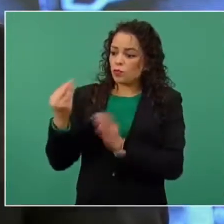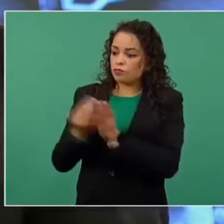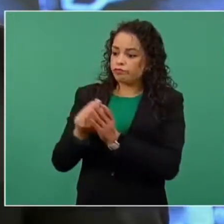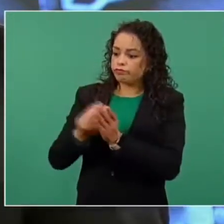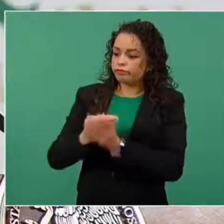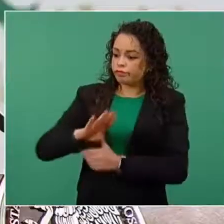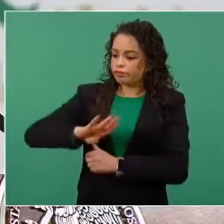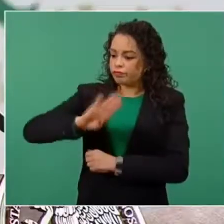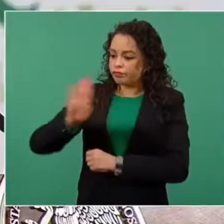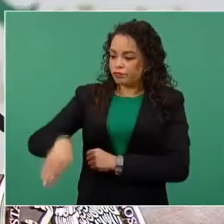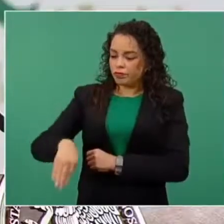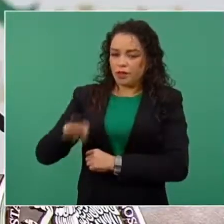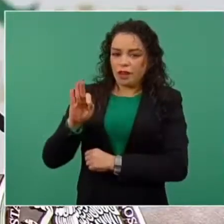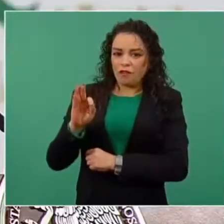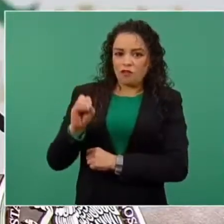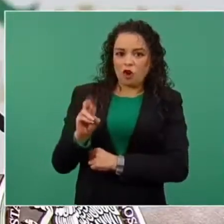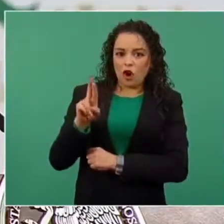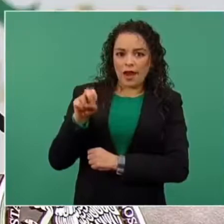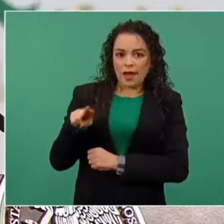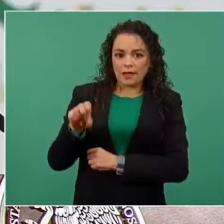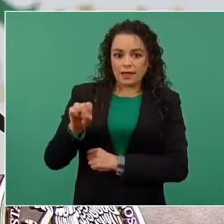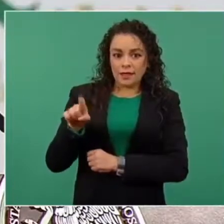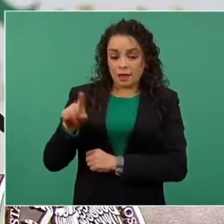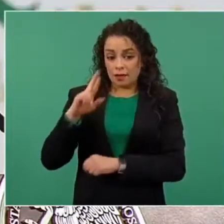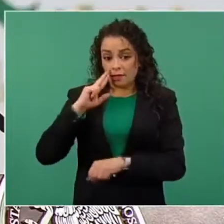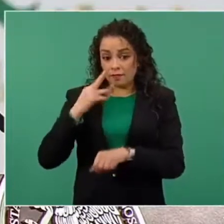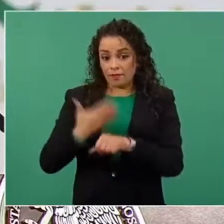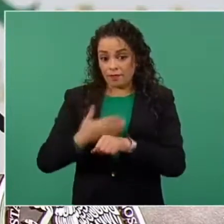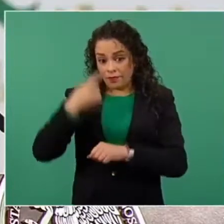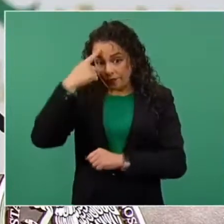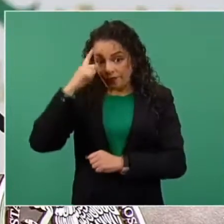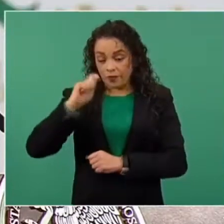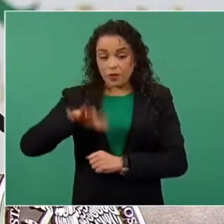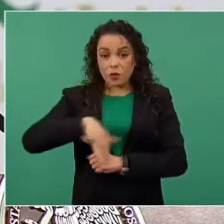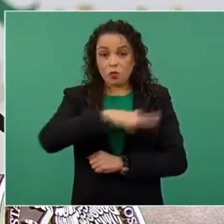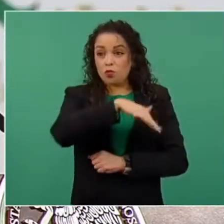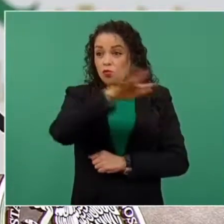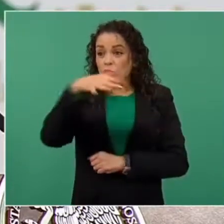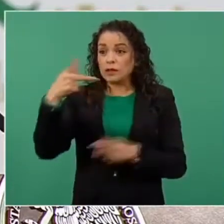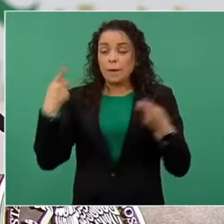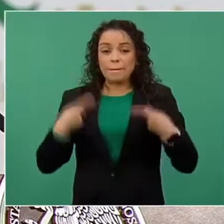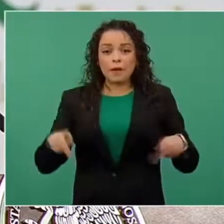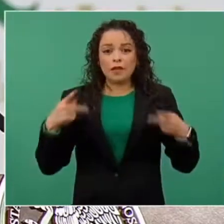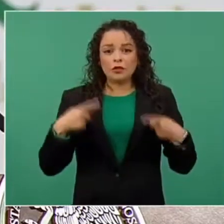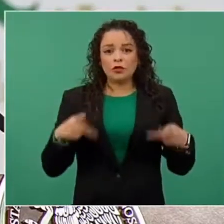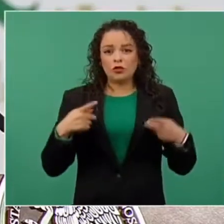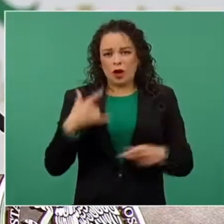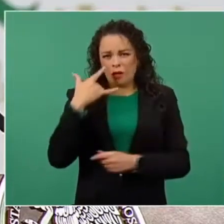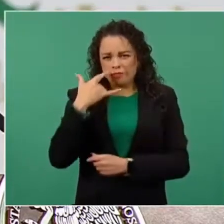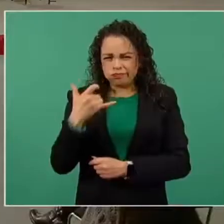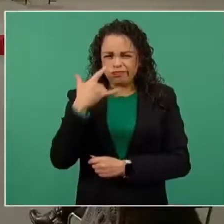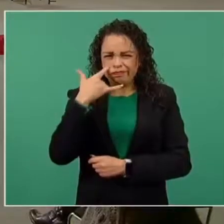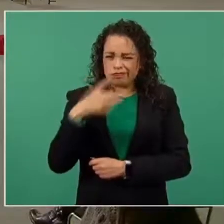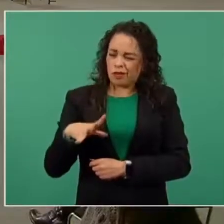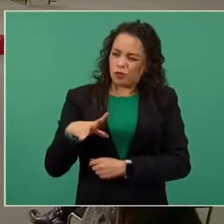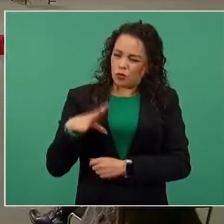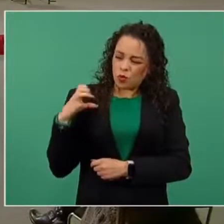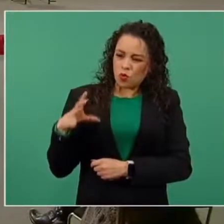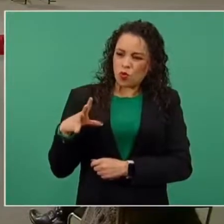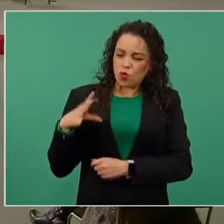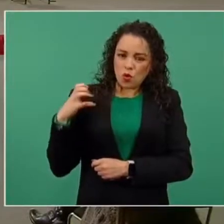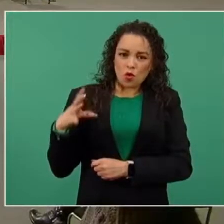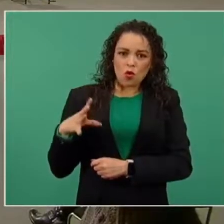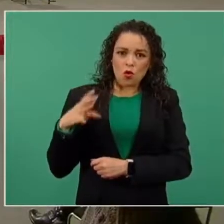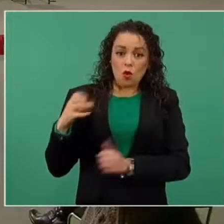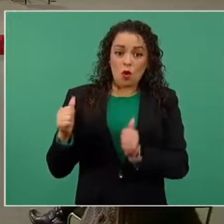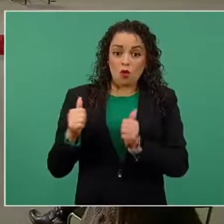que ha permitido encarar las tareas de búsqueda de personas de manera cada vez más intensa, favoreciendo el acompañamiento